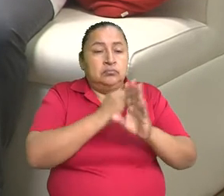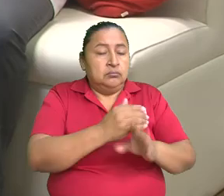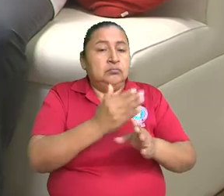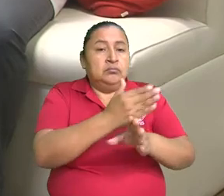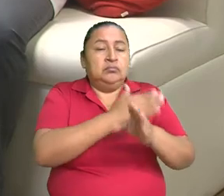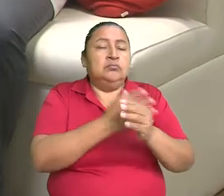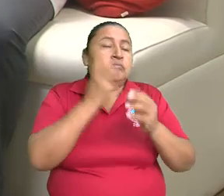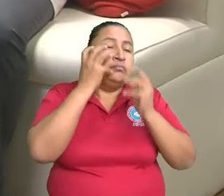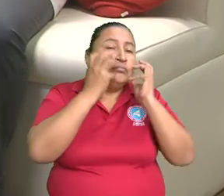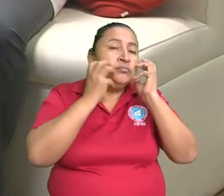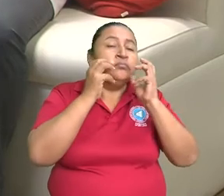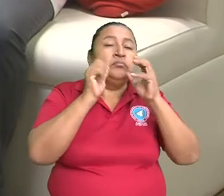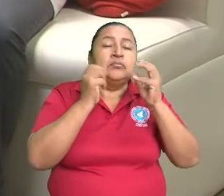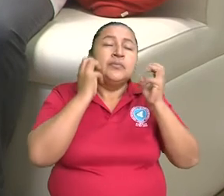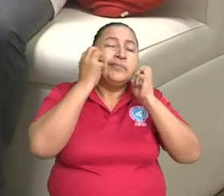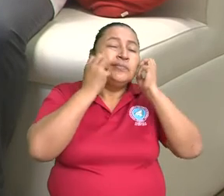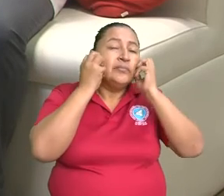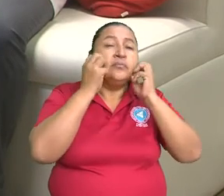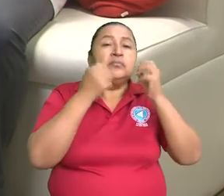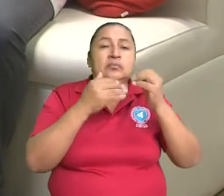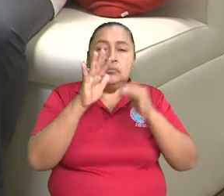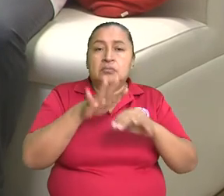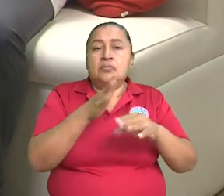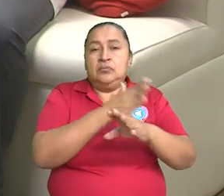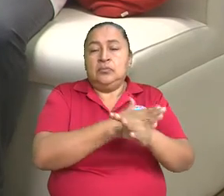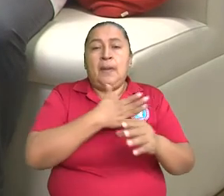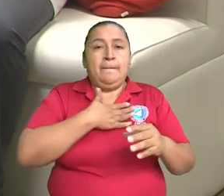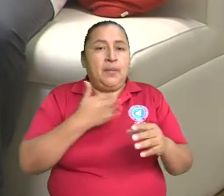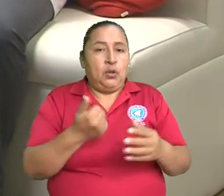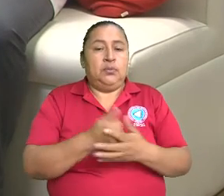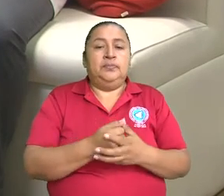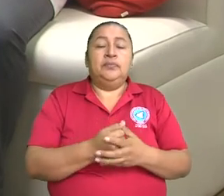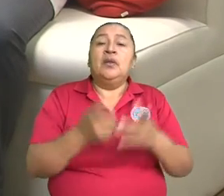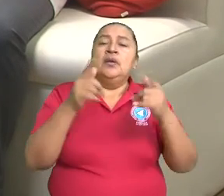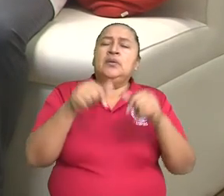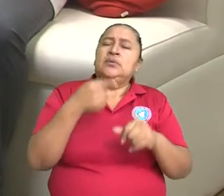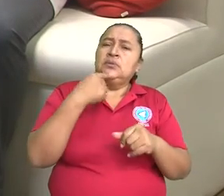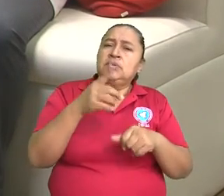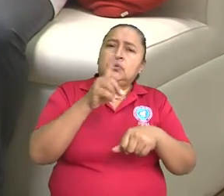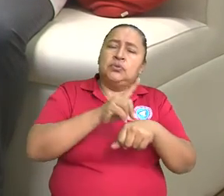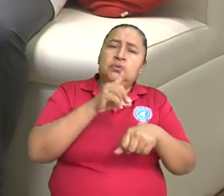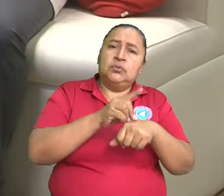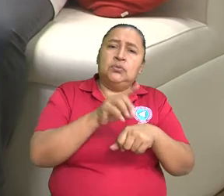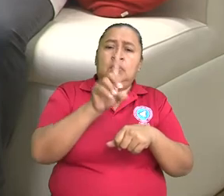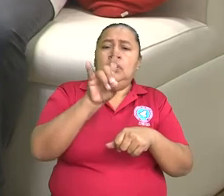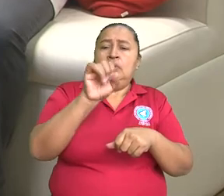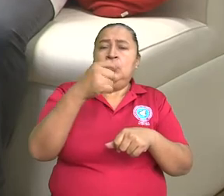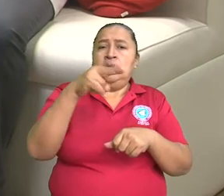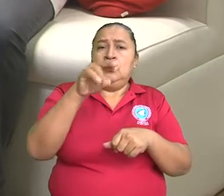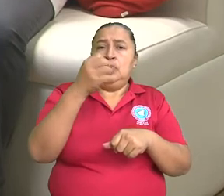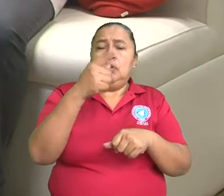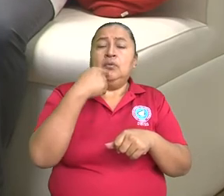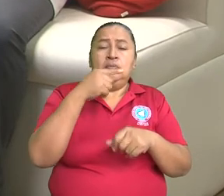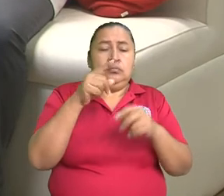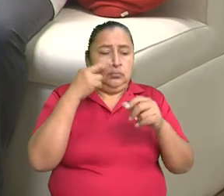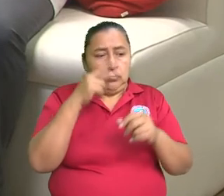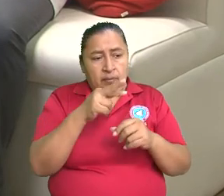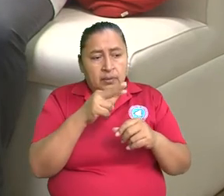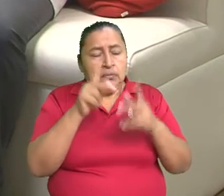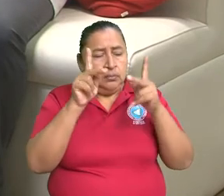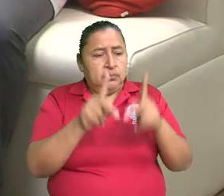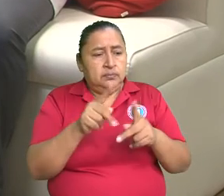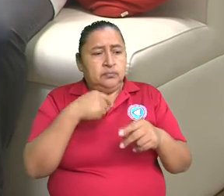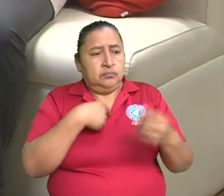la recuperación, pues, puede ser bastante buena. Obviamente que el diagnóstico, doctor, como está a simple vista, obviamente la persona le va a decir,